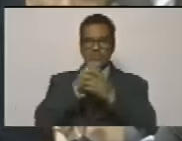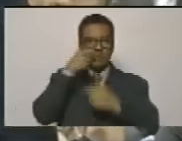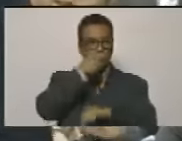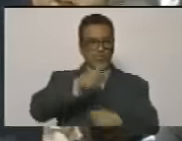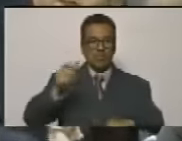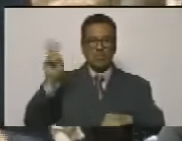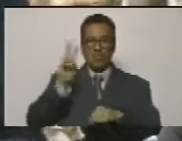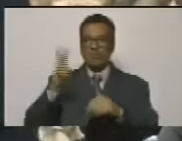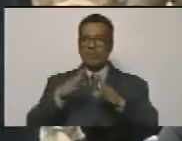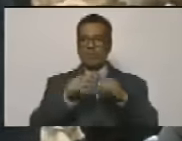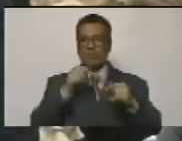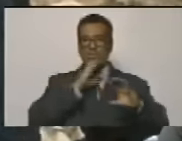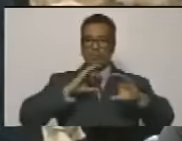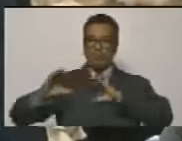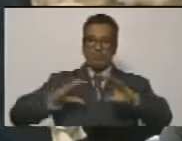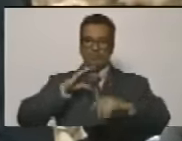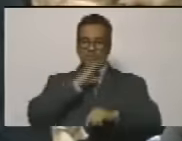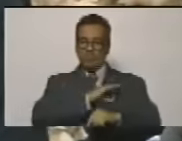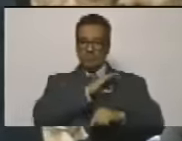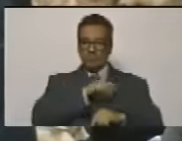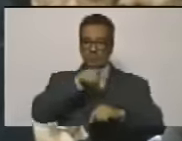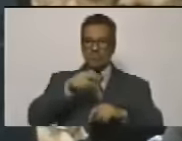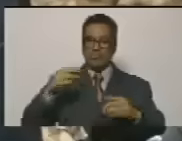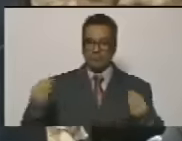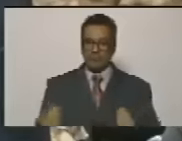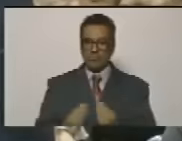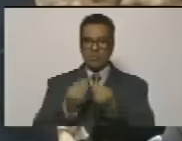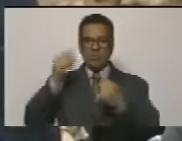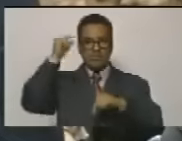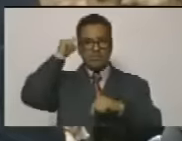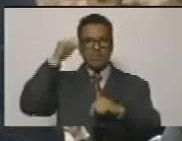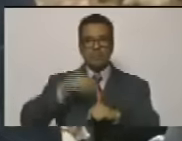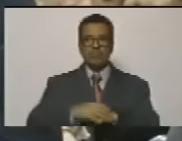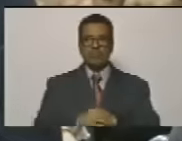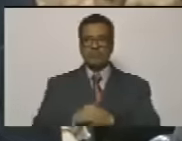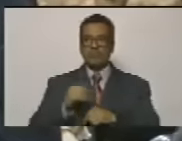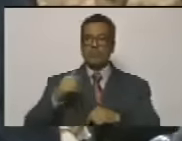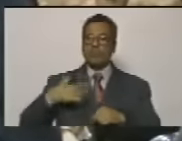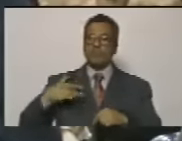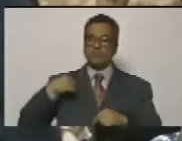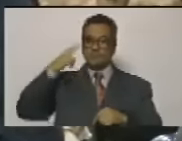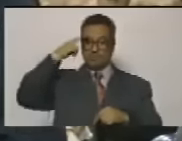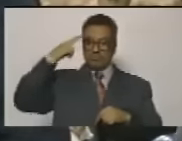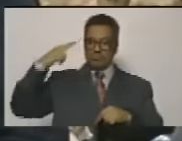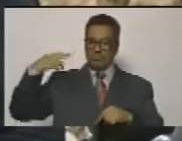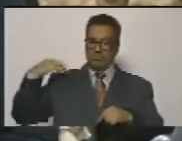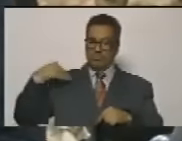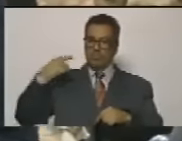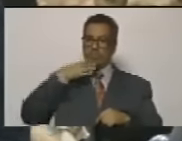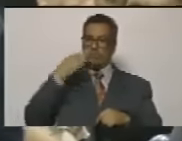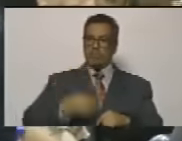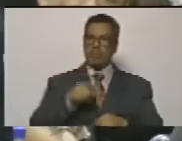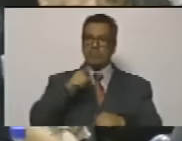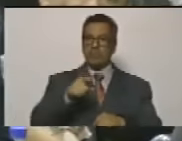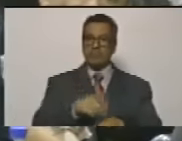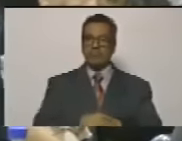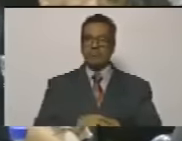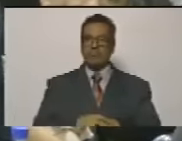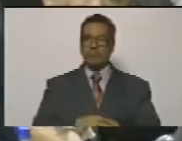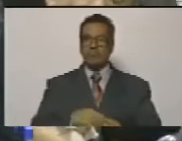venezolano y a todos los medios de comunicación que hoy nos acompañan. Me siento orgullosa de este